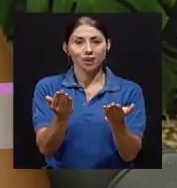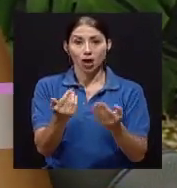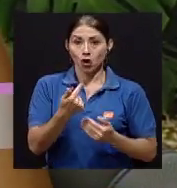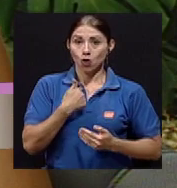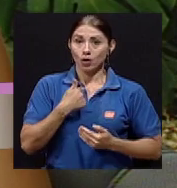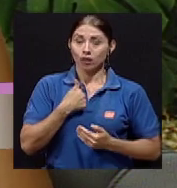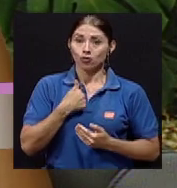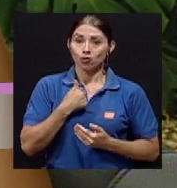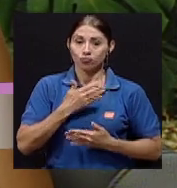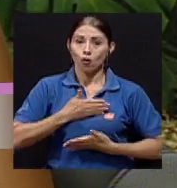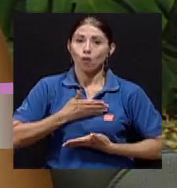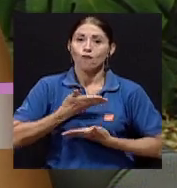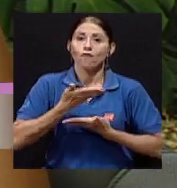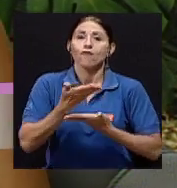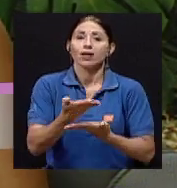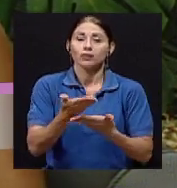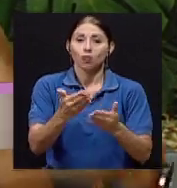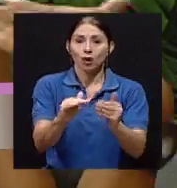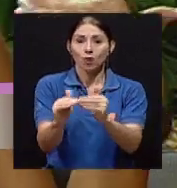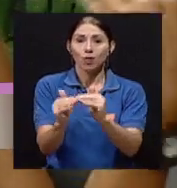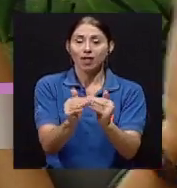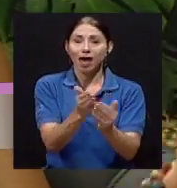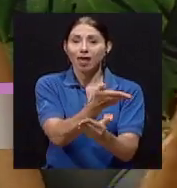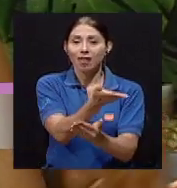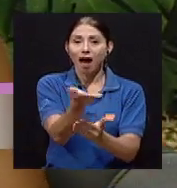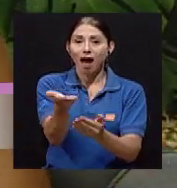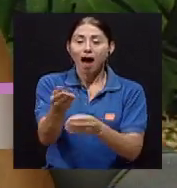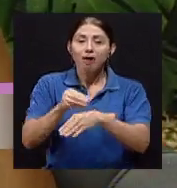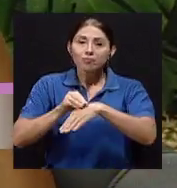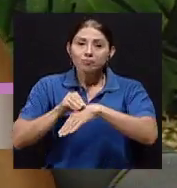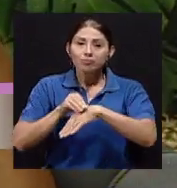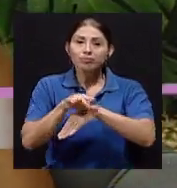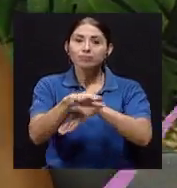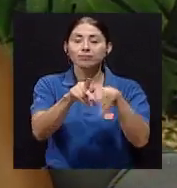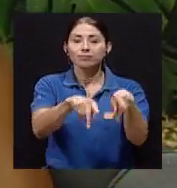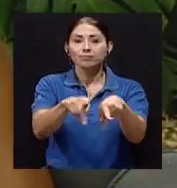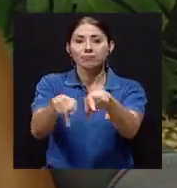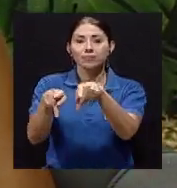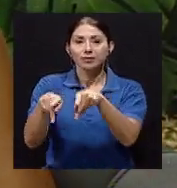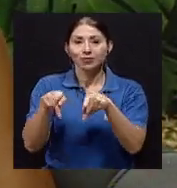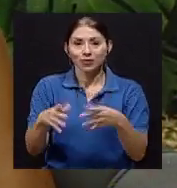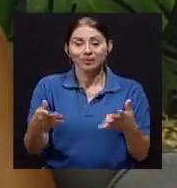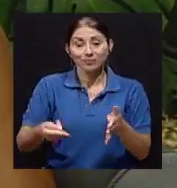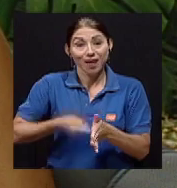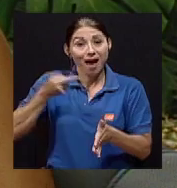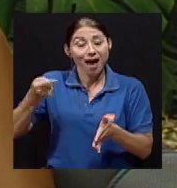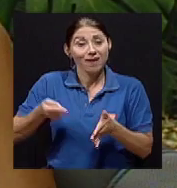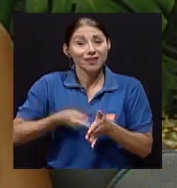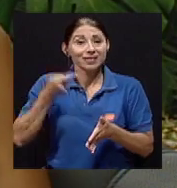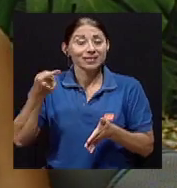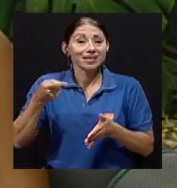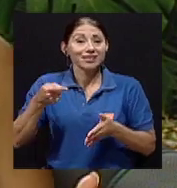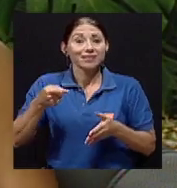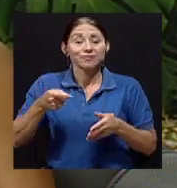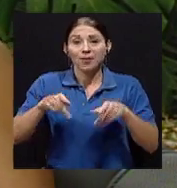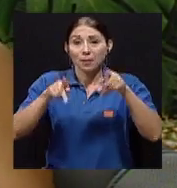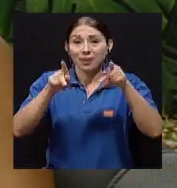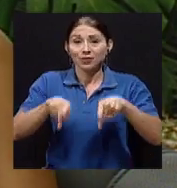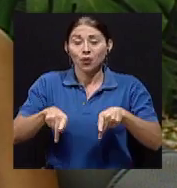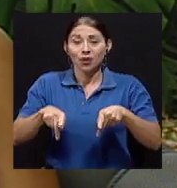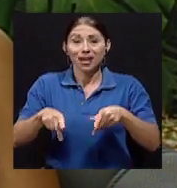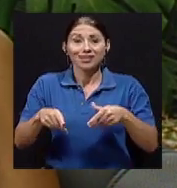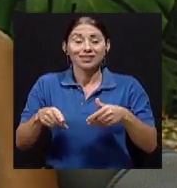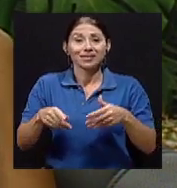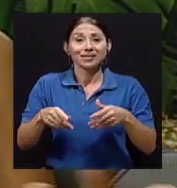yo ofrezco a mi comunidad, por supuesto va a tener una repercusión en el resto de las personas. A veces los que dan el primer